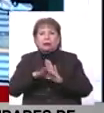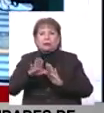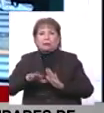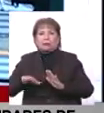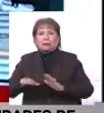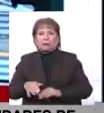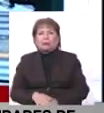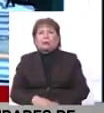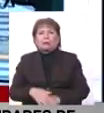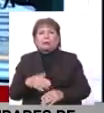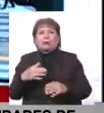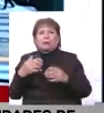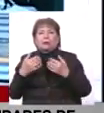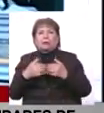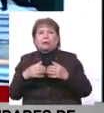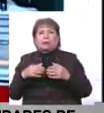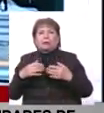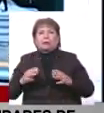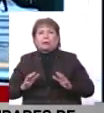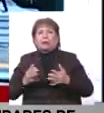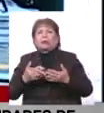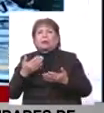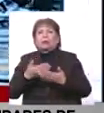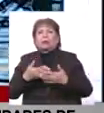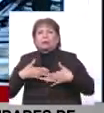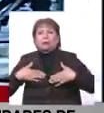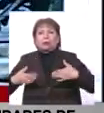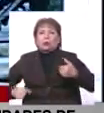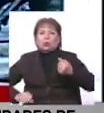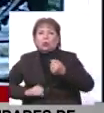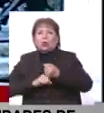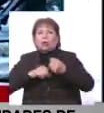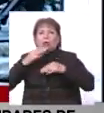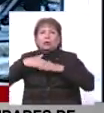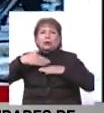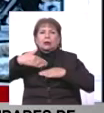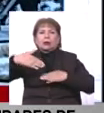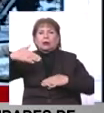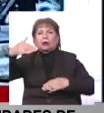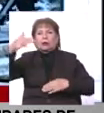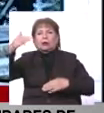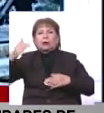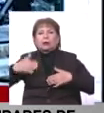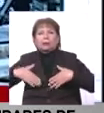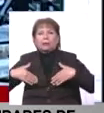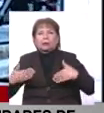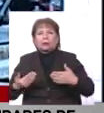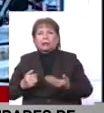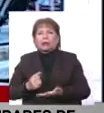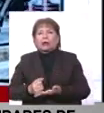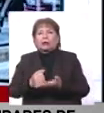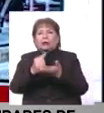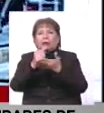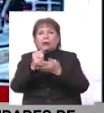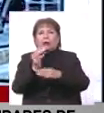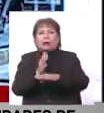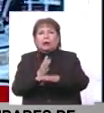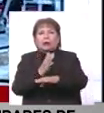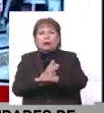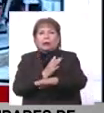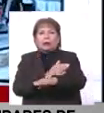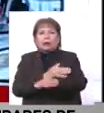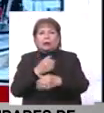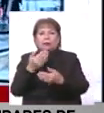del vientre, desde el fortalecimiento hacia adelante, vamos a ayudar, a mejorar o a coadyuvar,